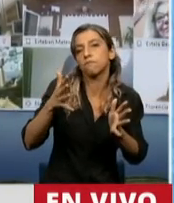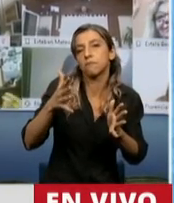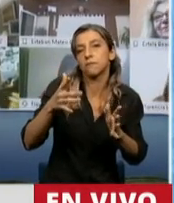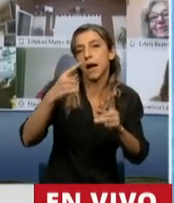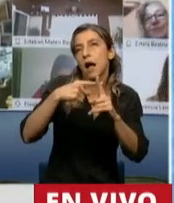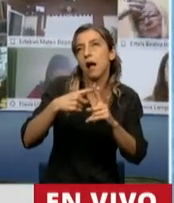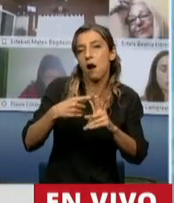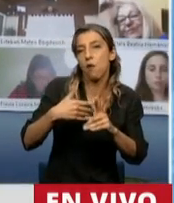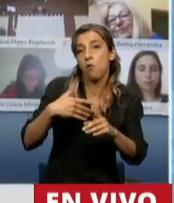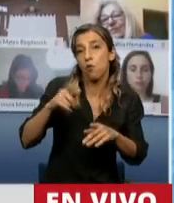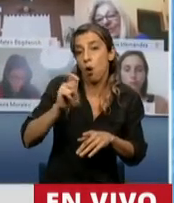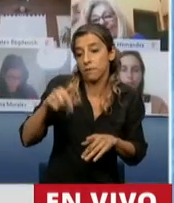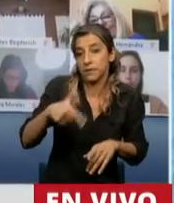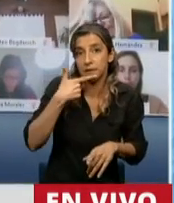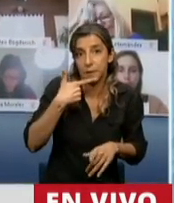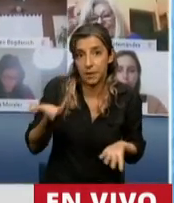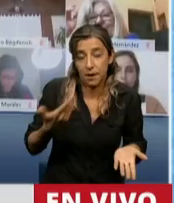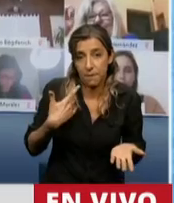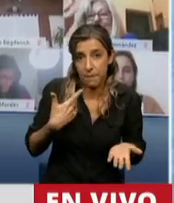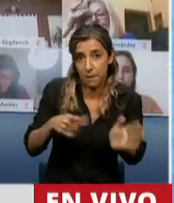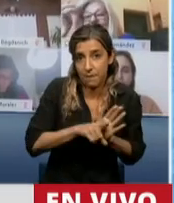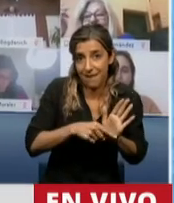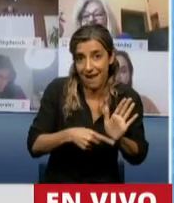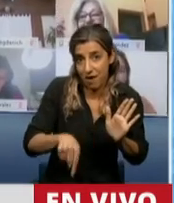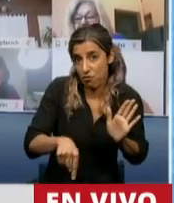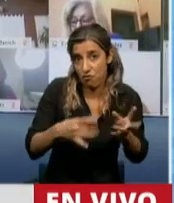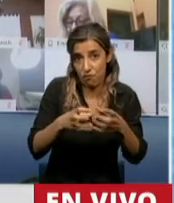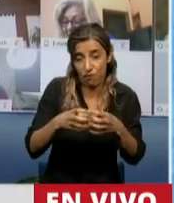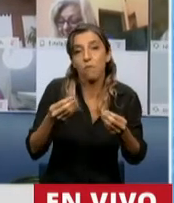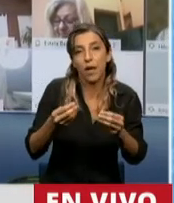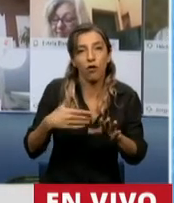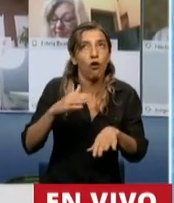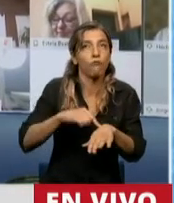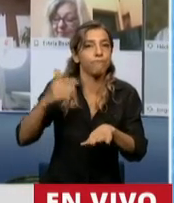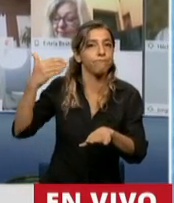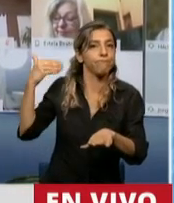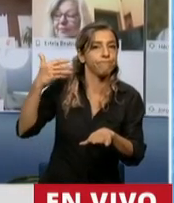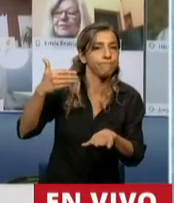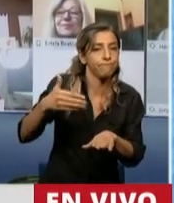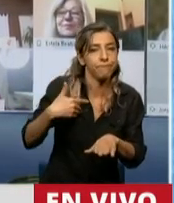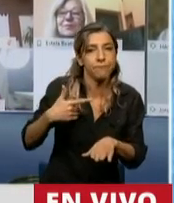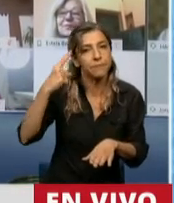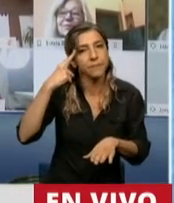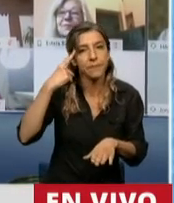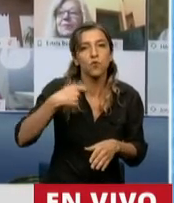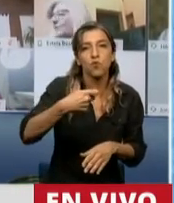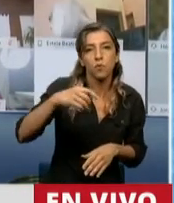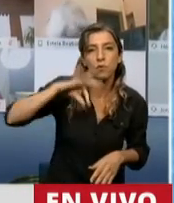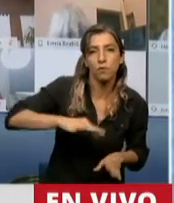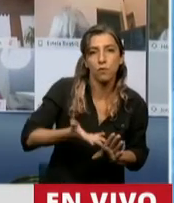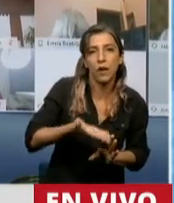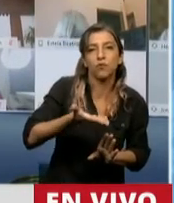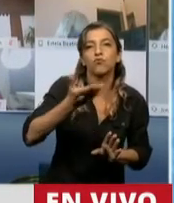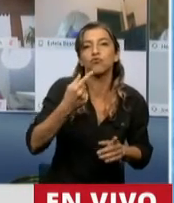en que estamos tratando la ley y cómo habían evolucionado las jubilaciones. Por supuesto, las jubilaciones